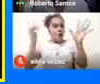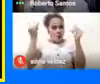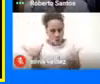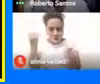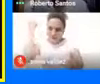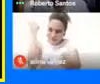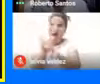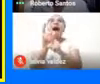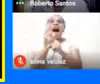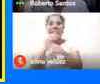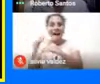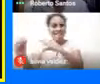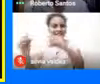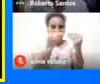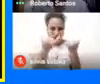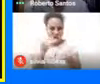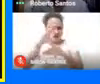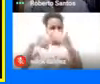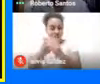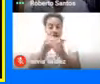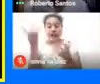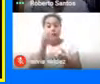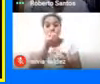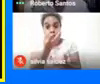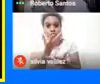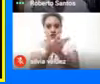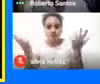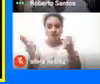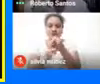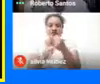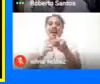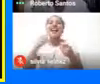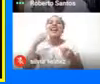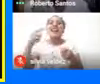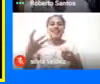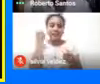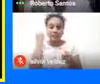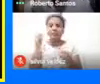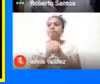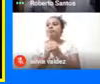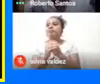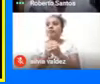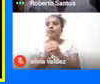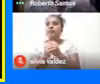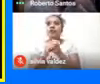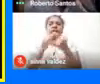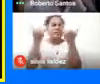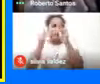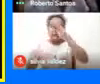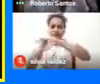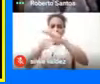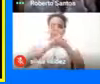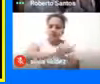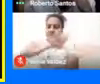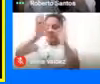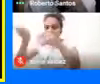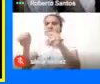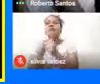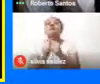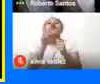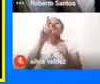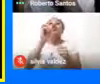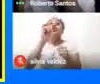estamos hablando De toda esta maravilla De ruta leyenda Bueno Entonces ya como Para continuar Roberto